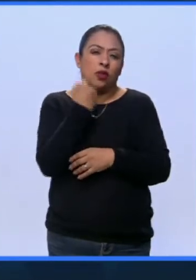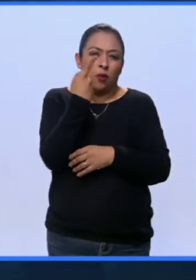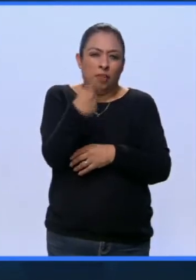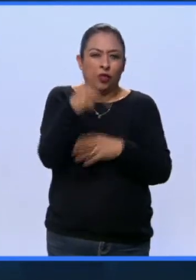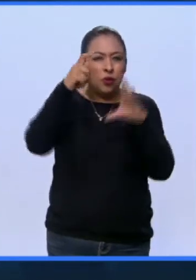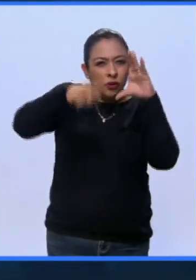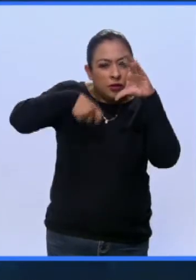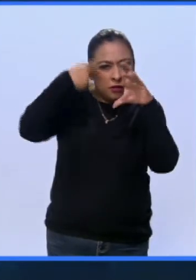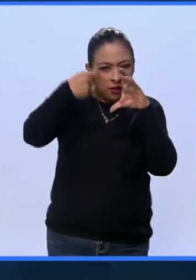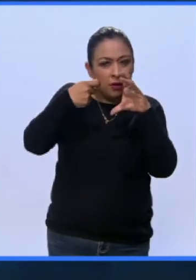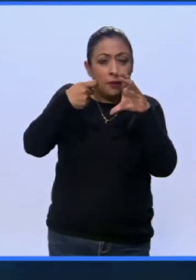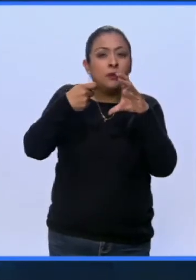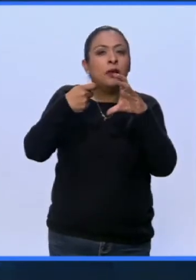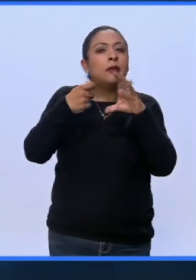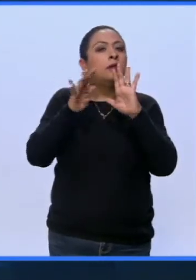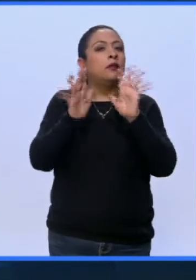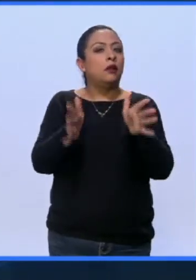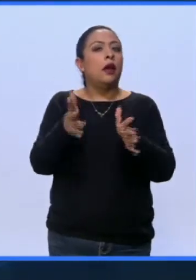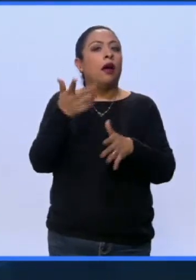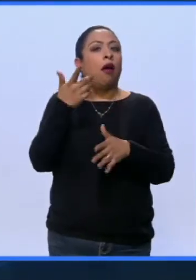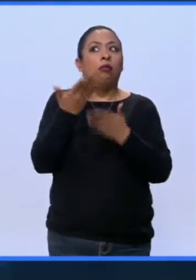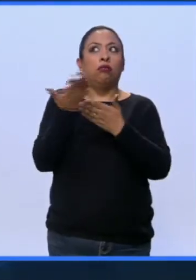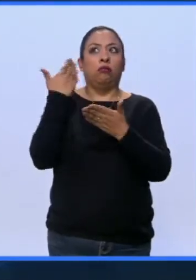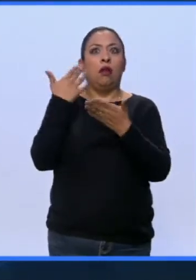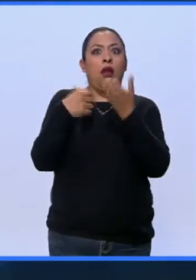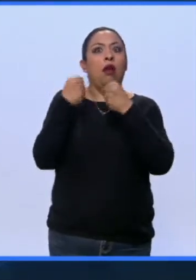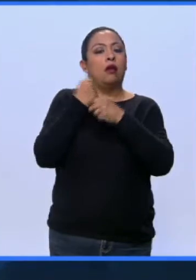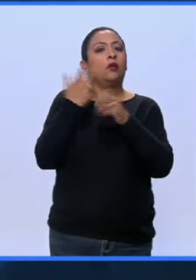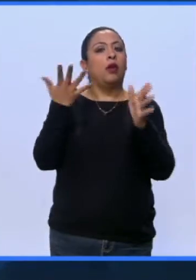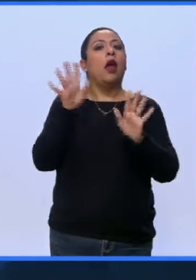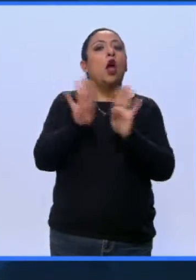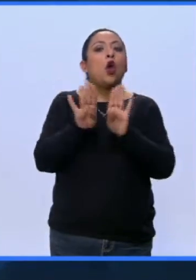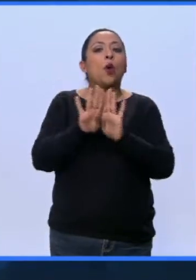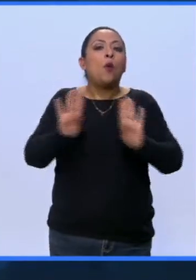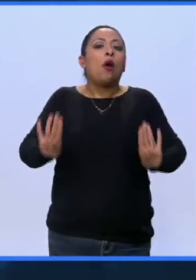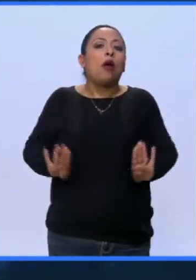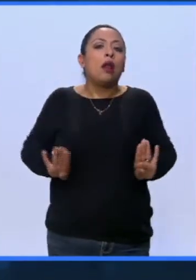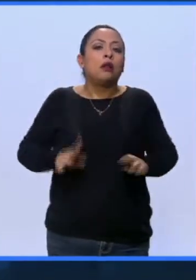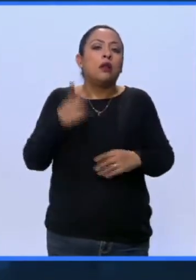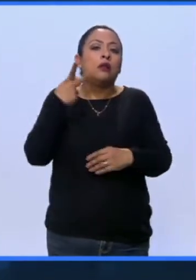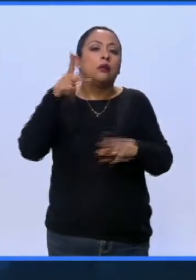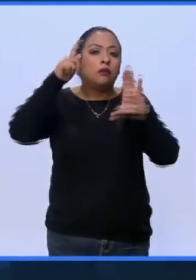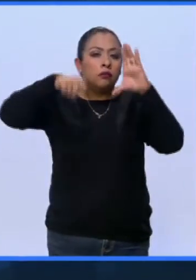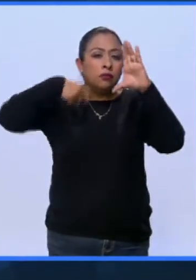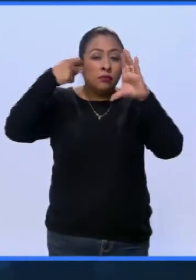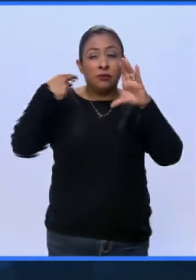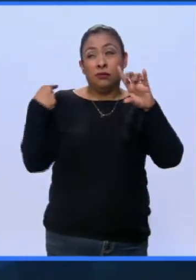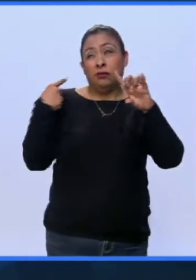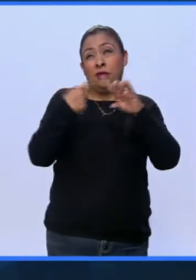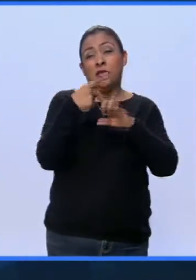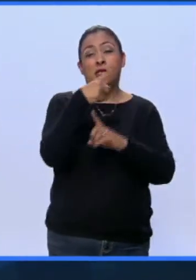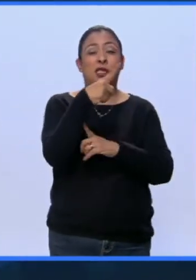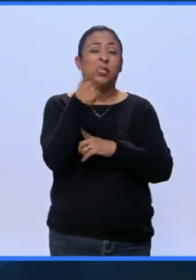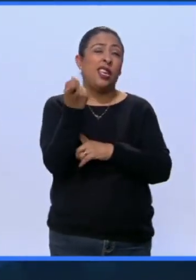ya se estableció ya hace varios años. El cine en sí lleva 115